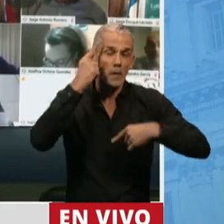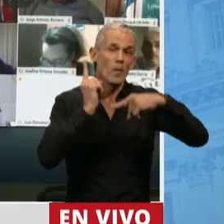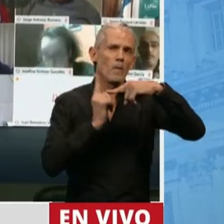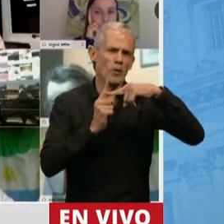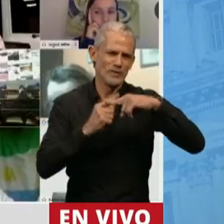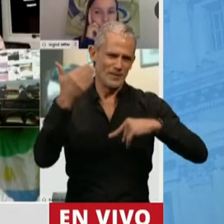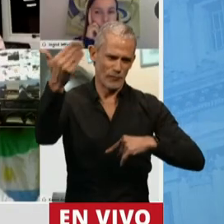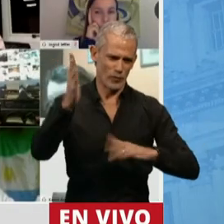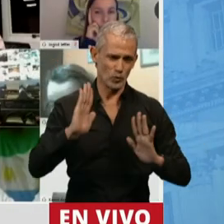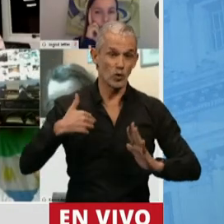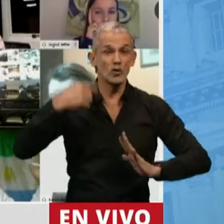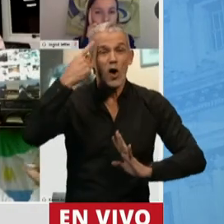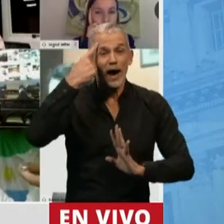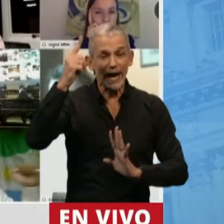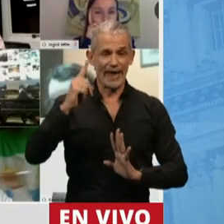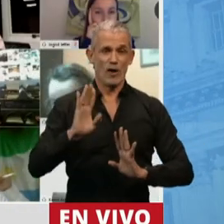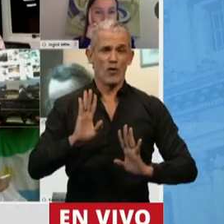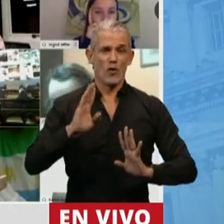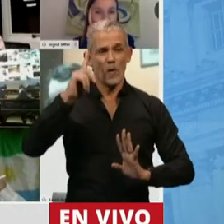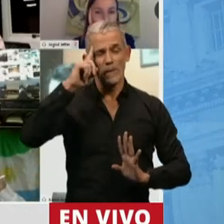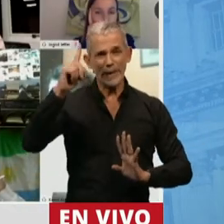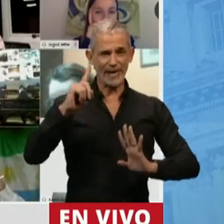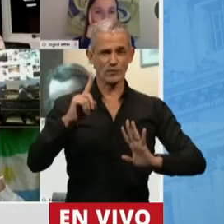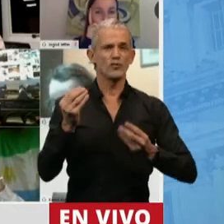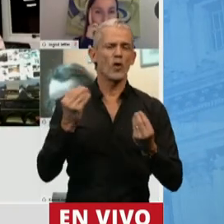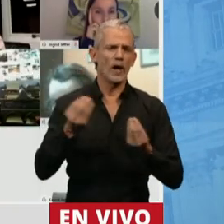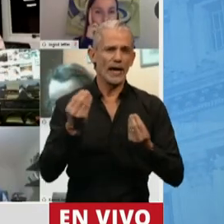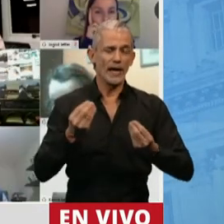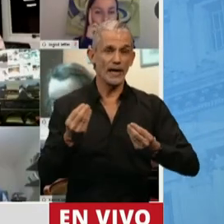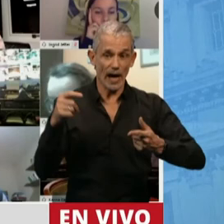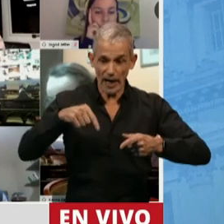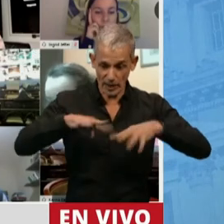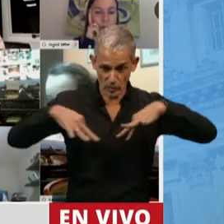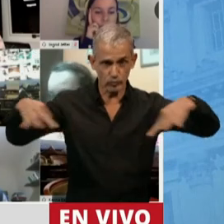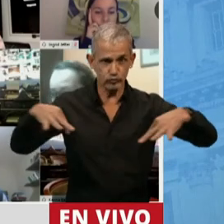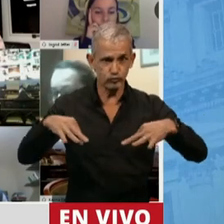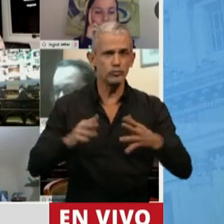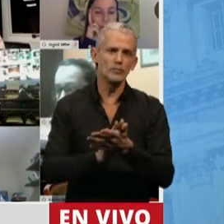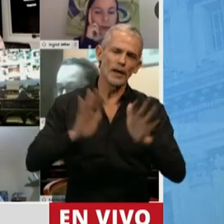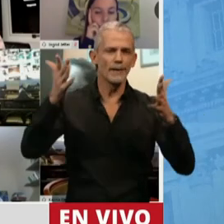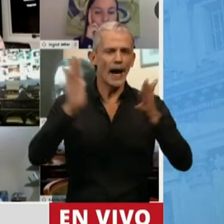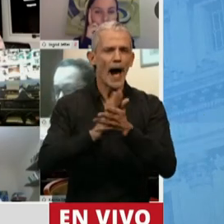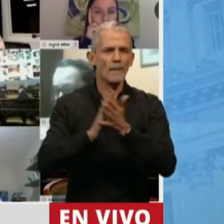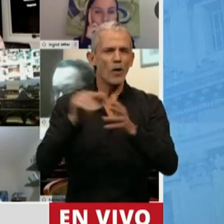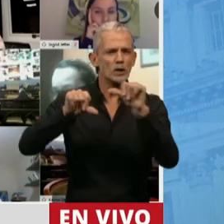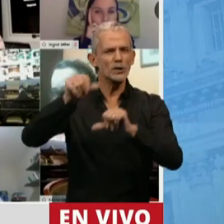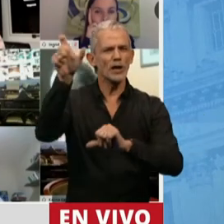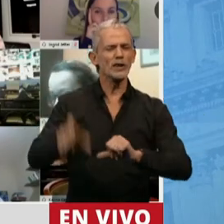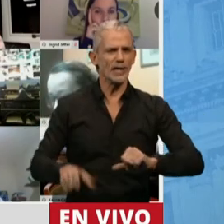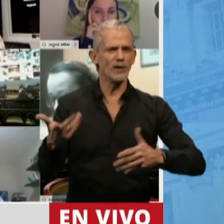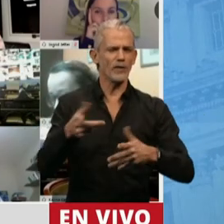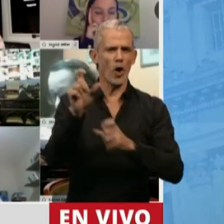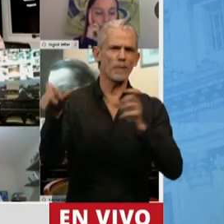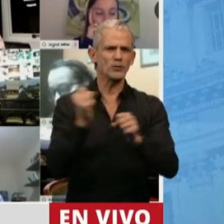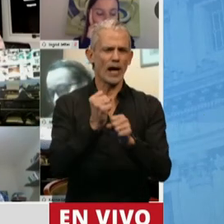y creer y pensar que las manos con que en esta Cámara se aplaude a los científicos y